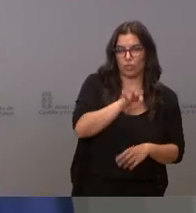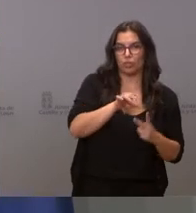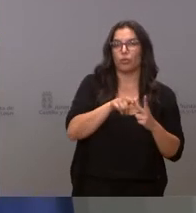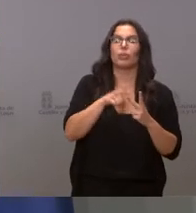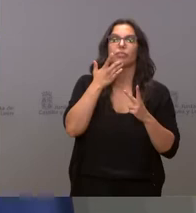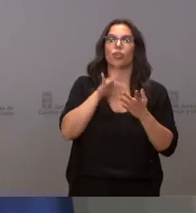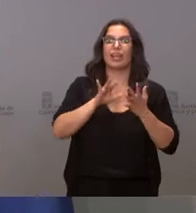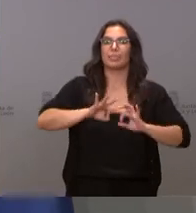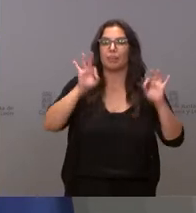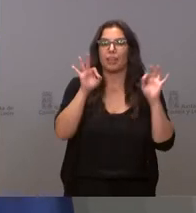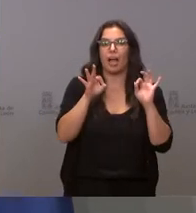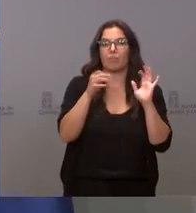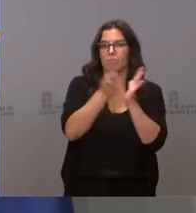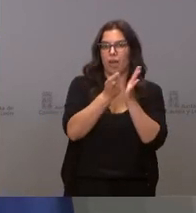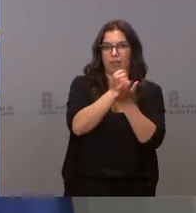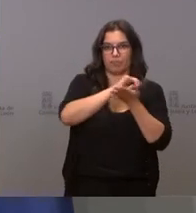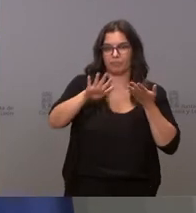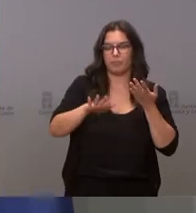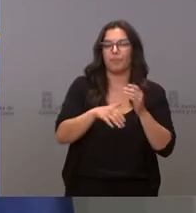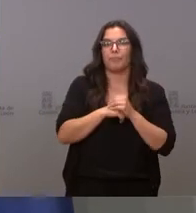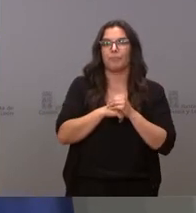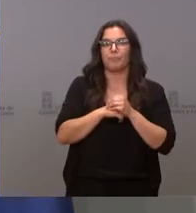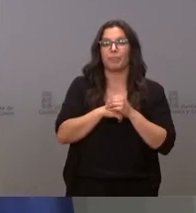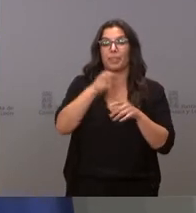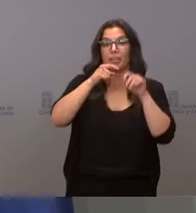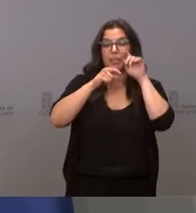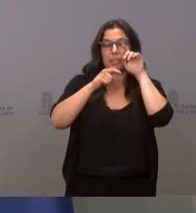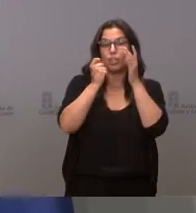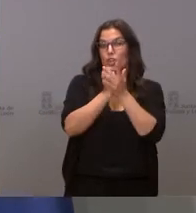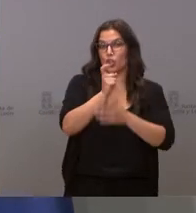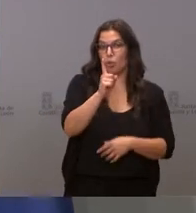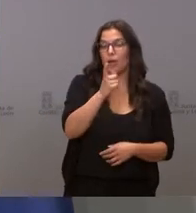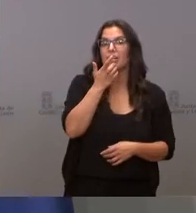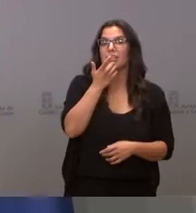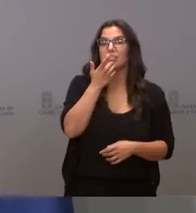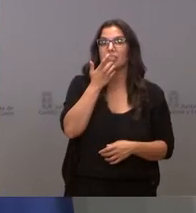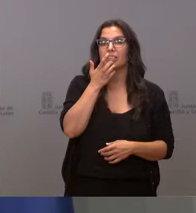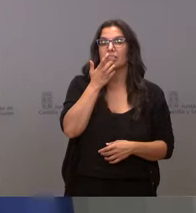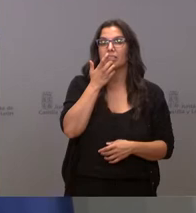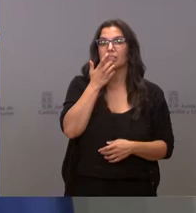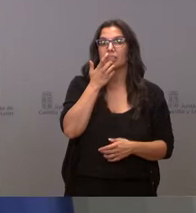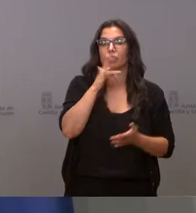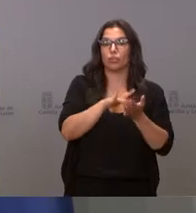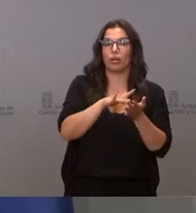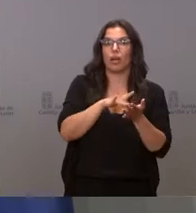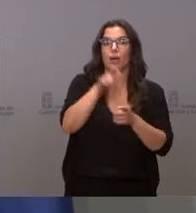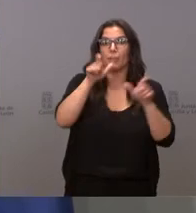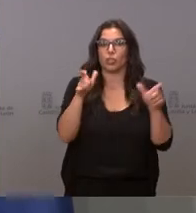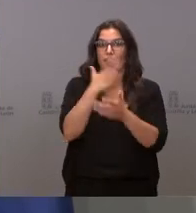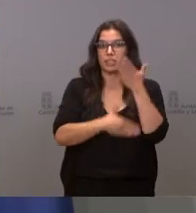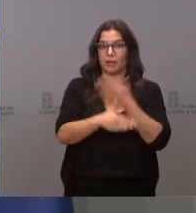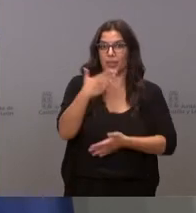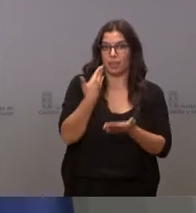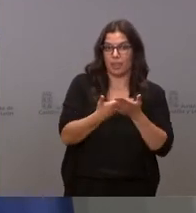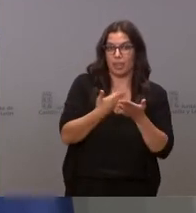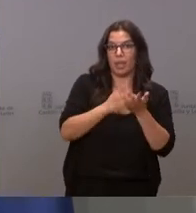categoría especial están exentas del pago y tampoco pagan cuantía alguna en los que acrediten ser personas con discapacidad